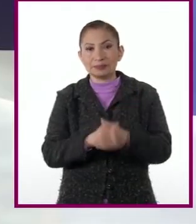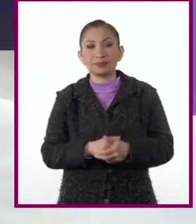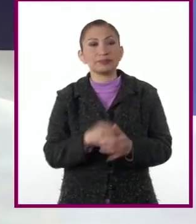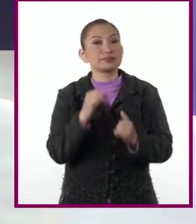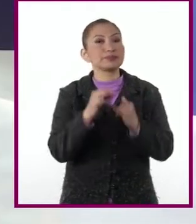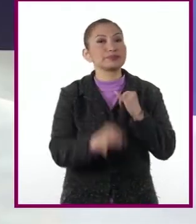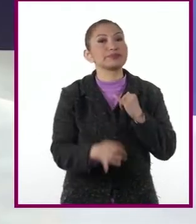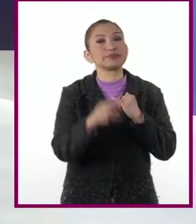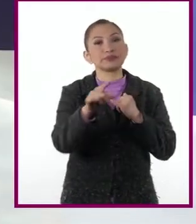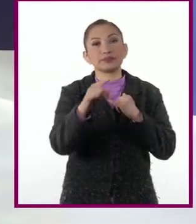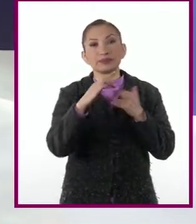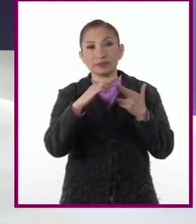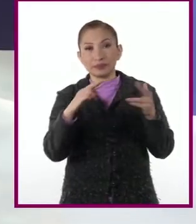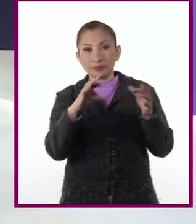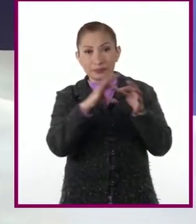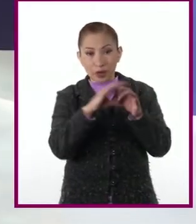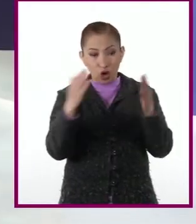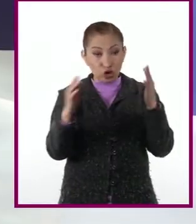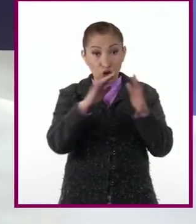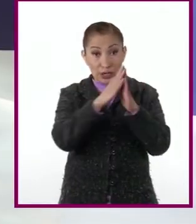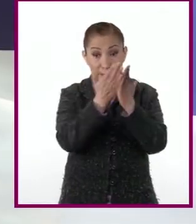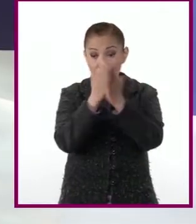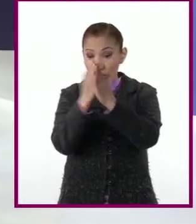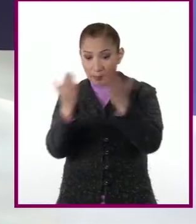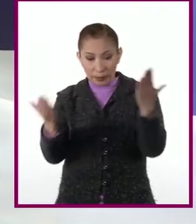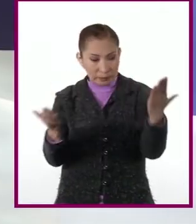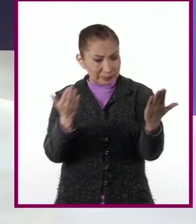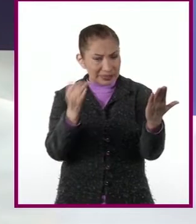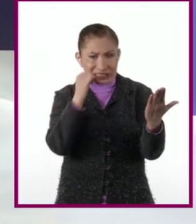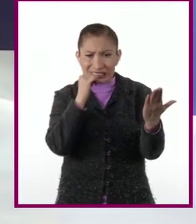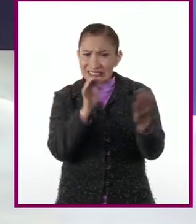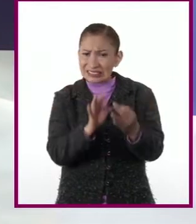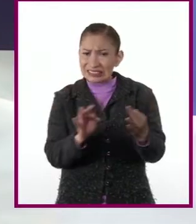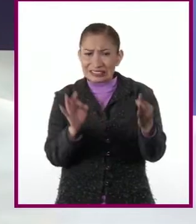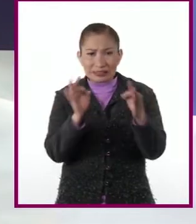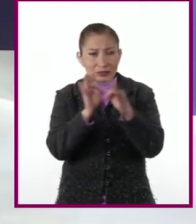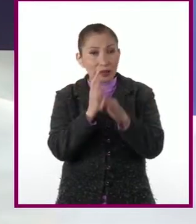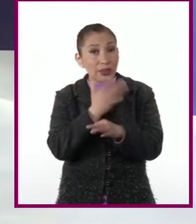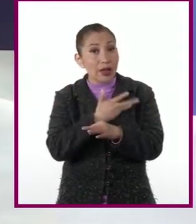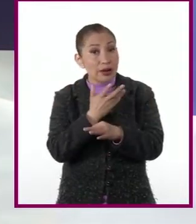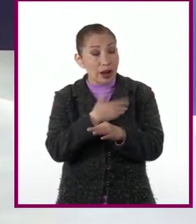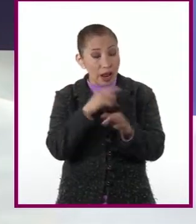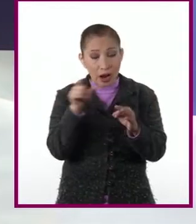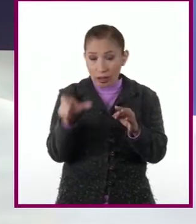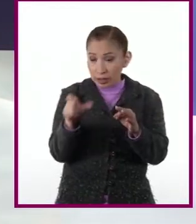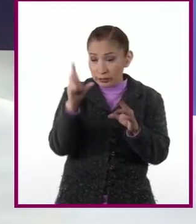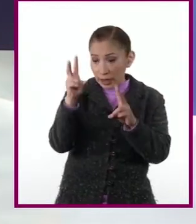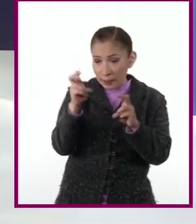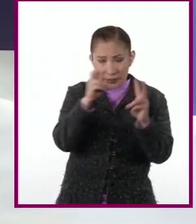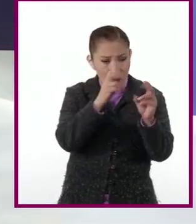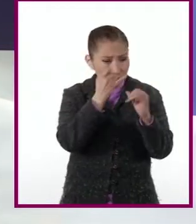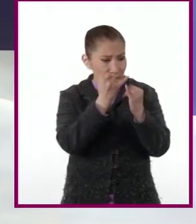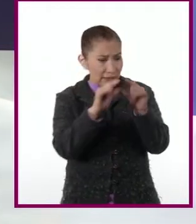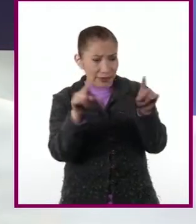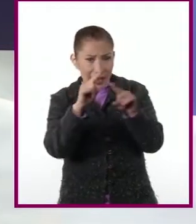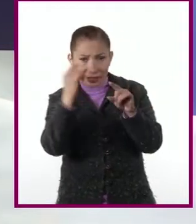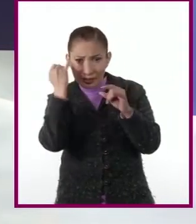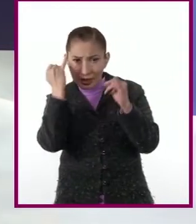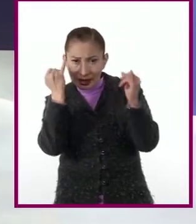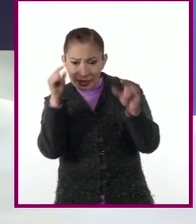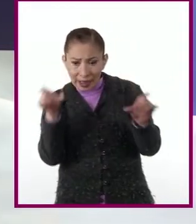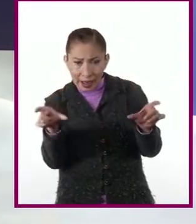Finalmente, relacionen con otros libros. Siempre es importante tener versiones sobre los temas. Además,